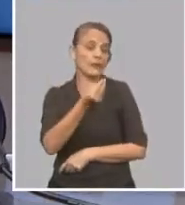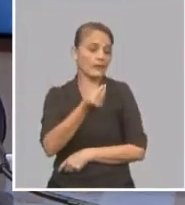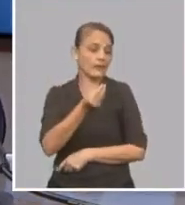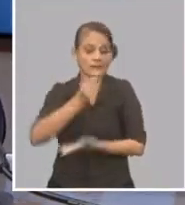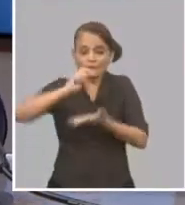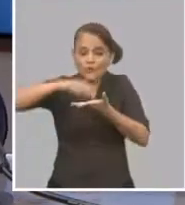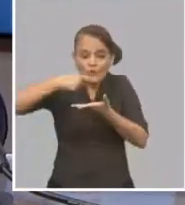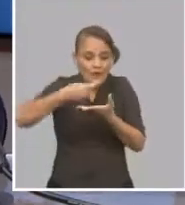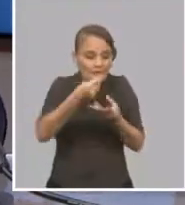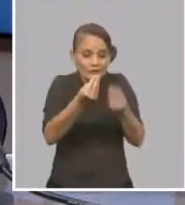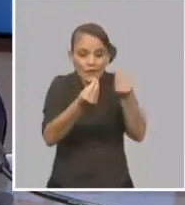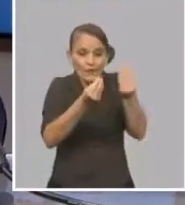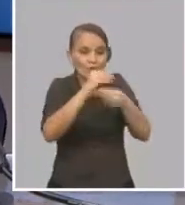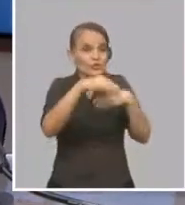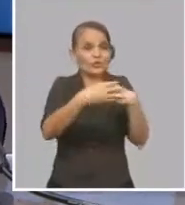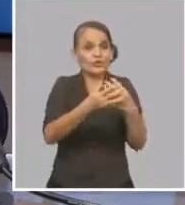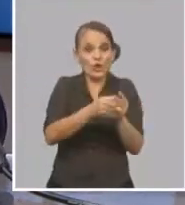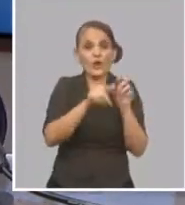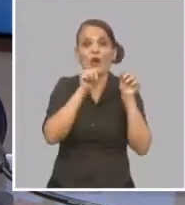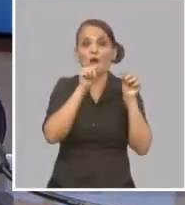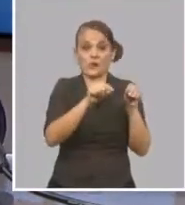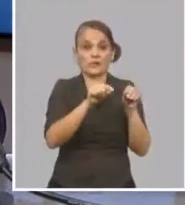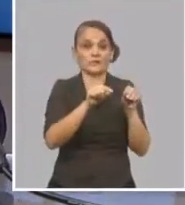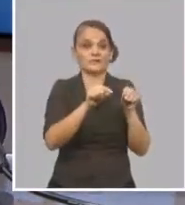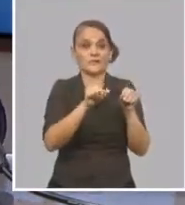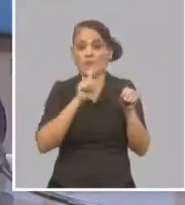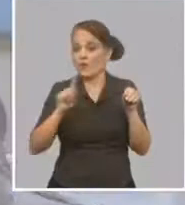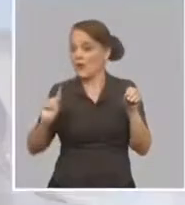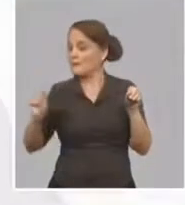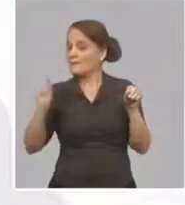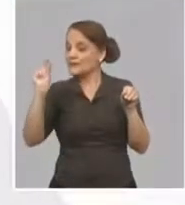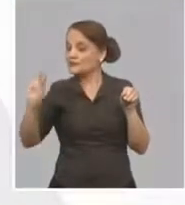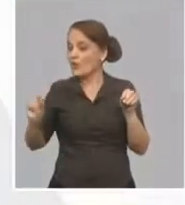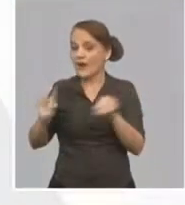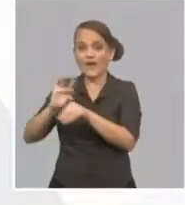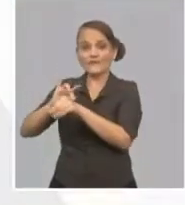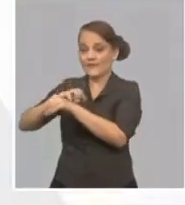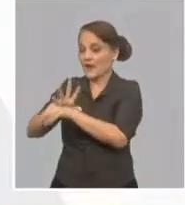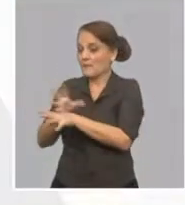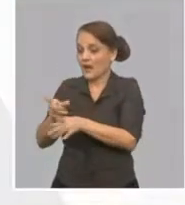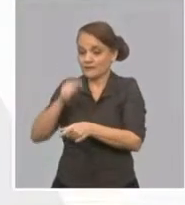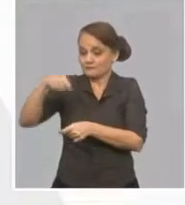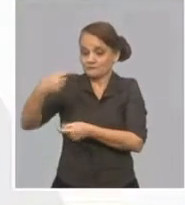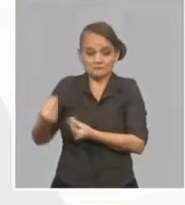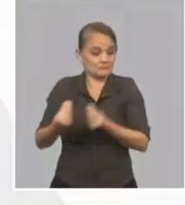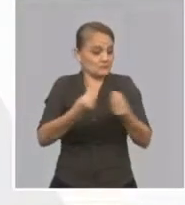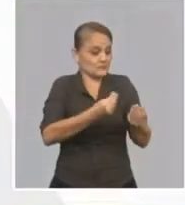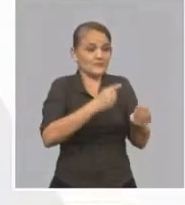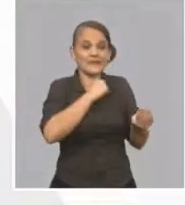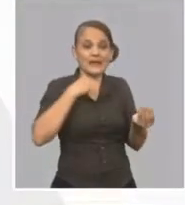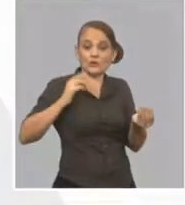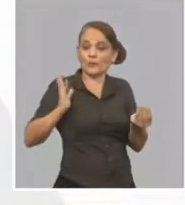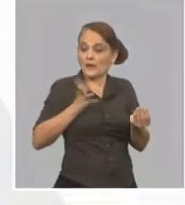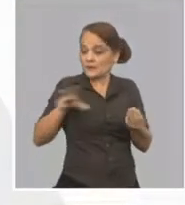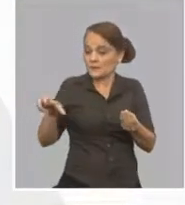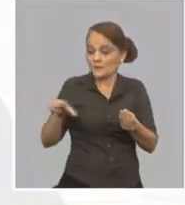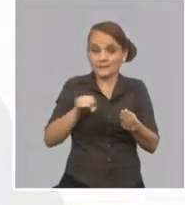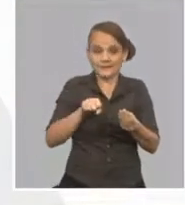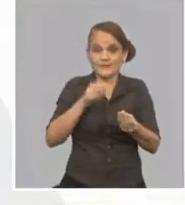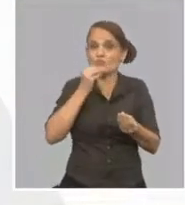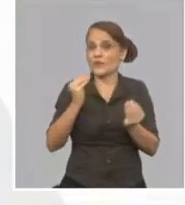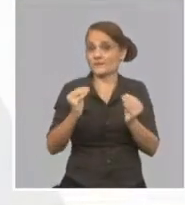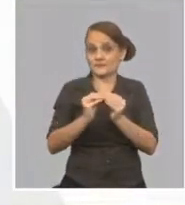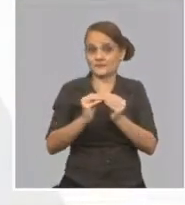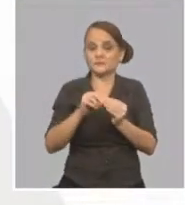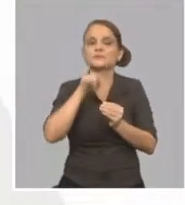cualquier otro objeto de contacto de una persona enferma y al personal de higiene el tema de los